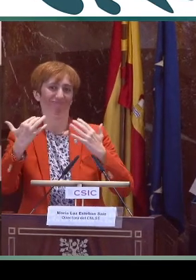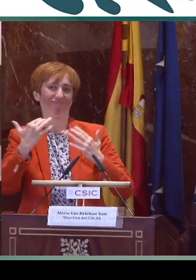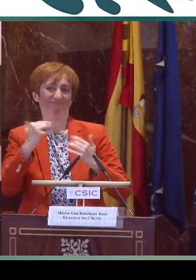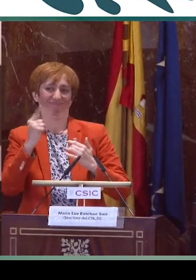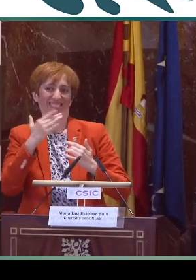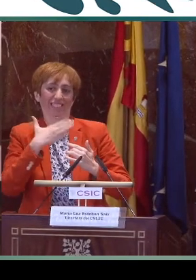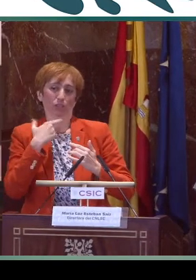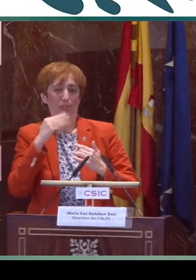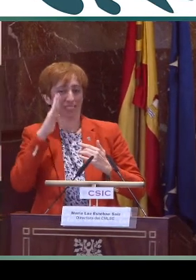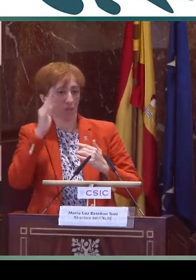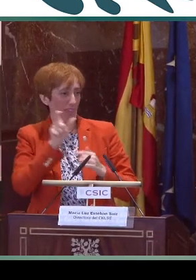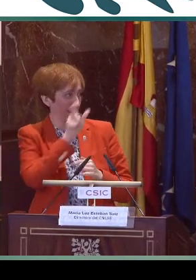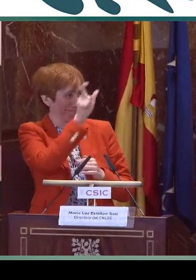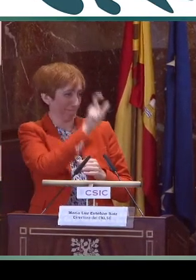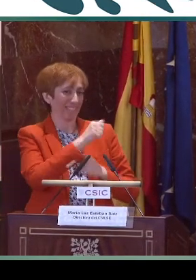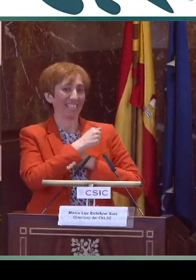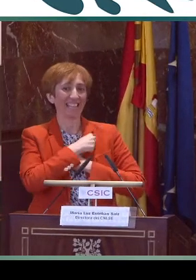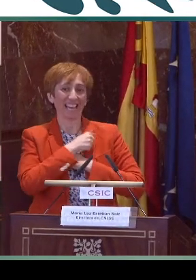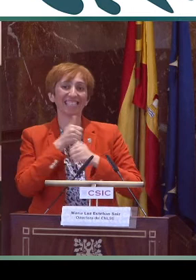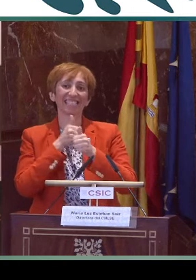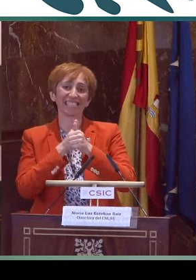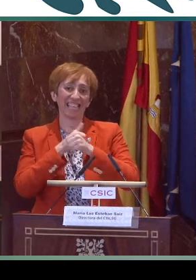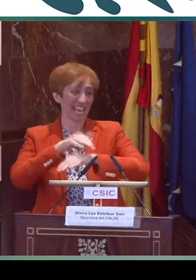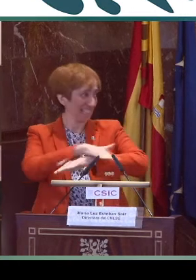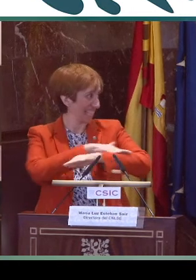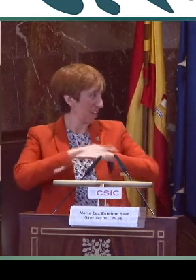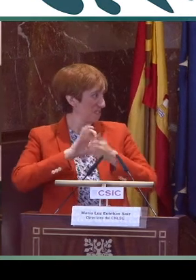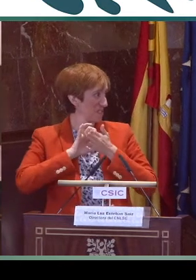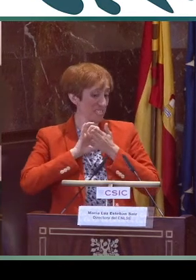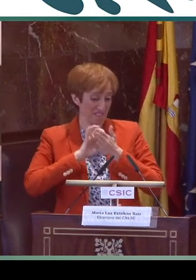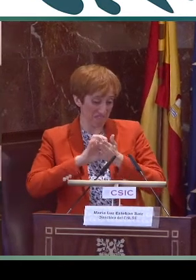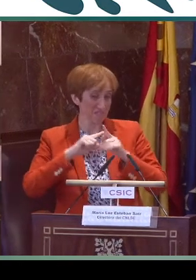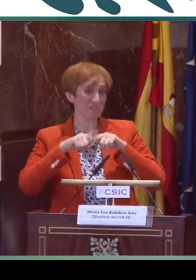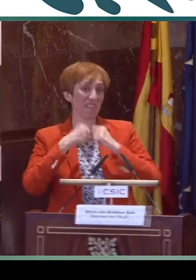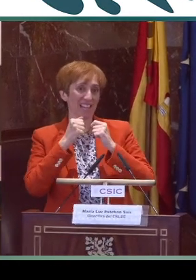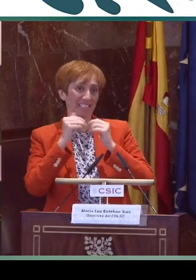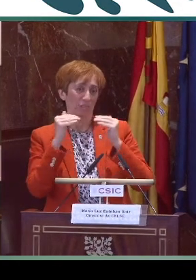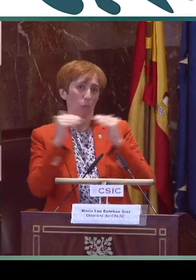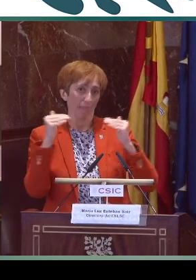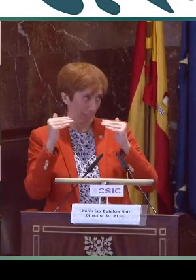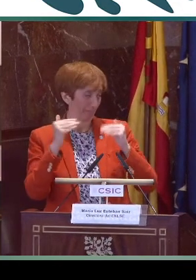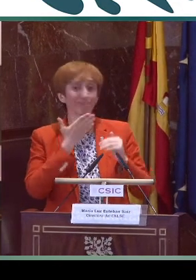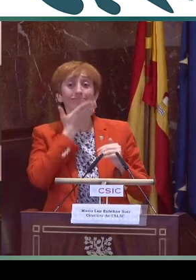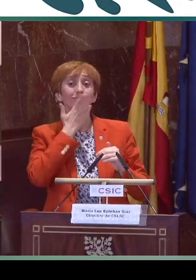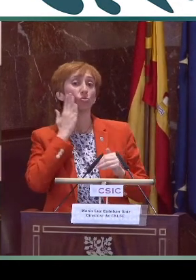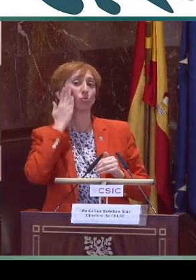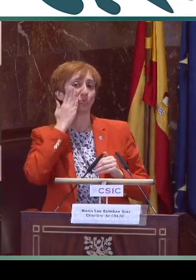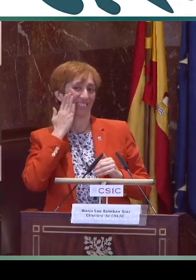Buenos días a todas y a todas. En primer lugar, quiero saludar a nuestra querida secretaria de Estado y Servicios